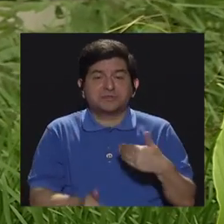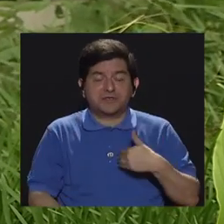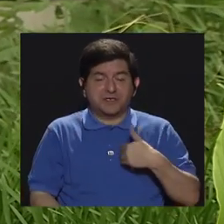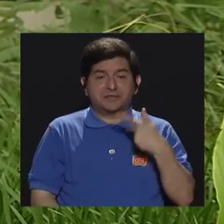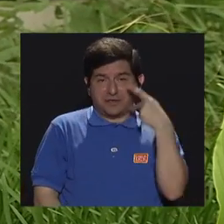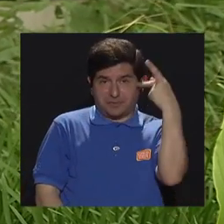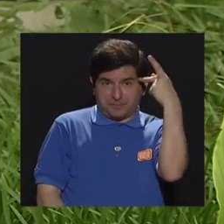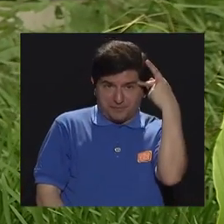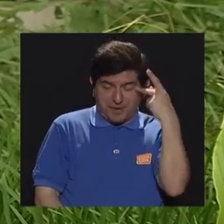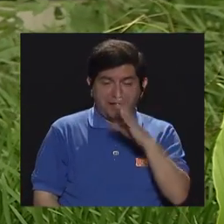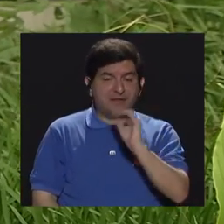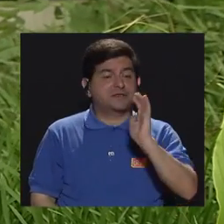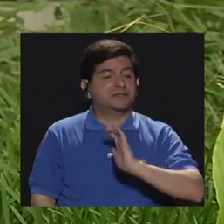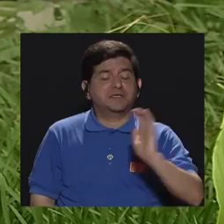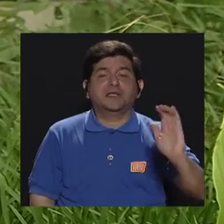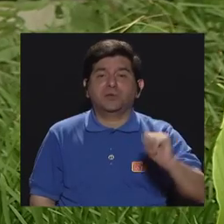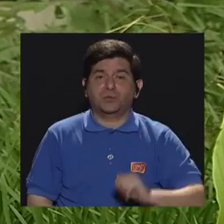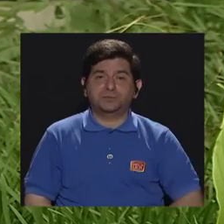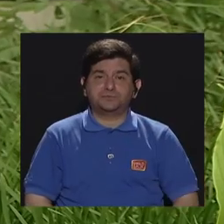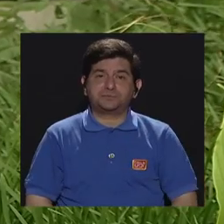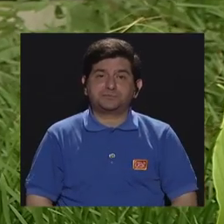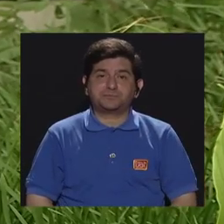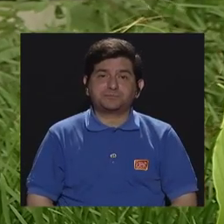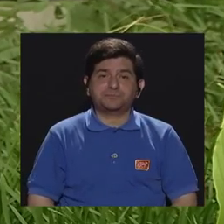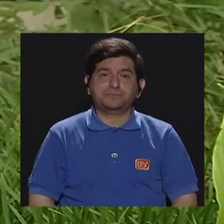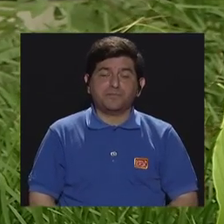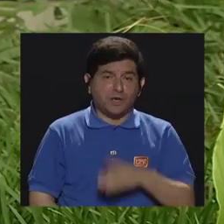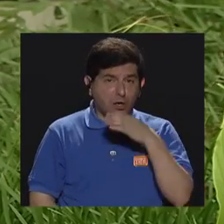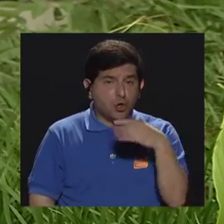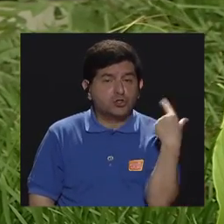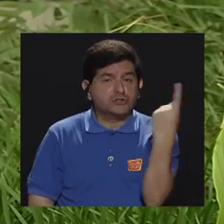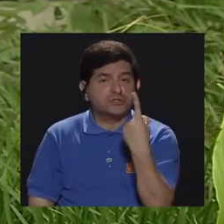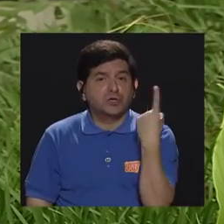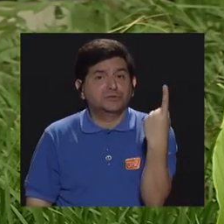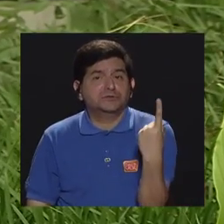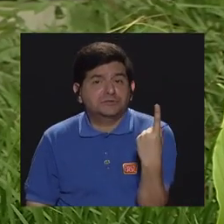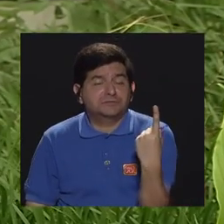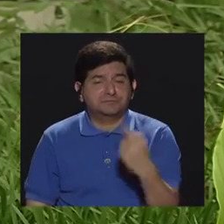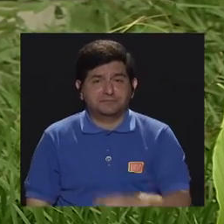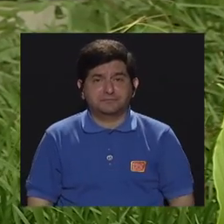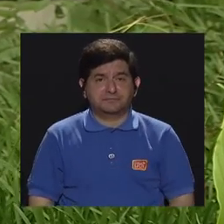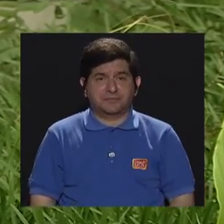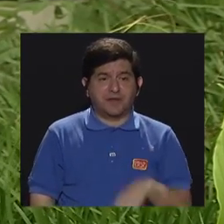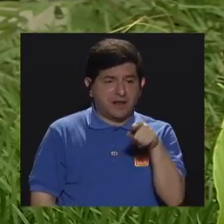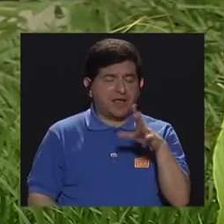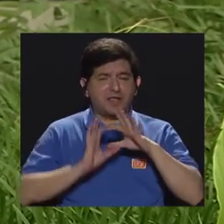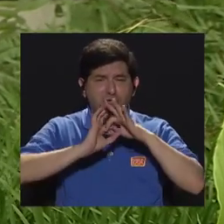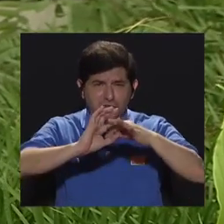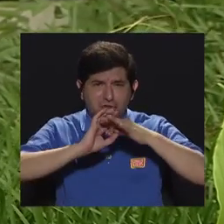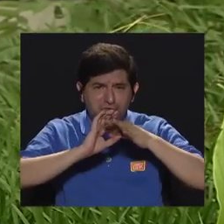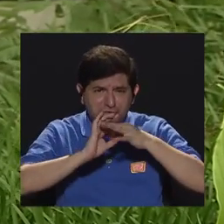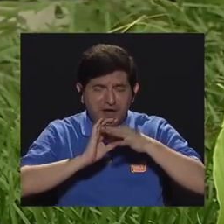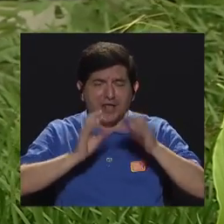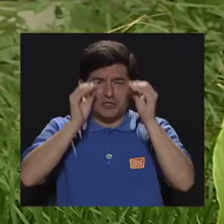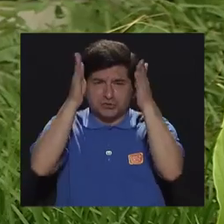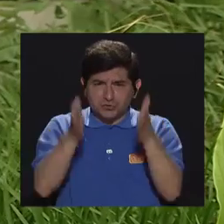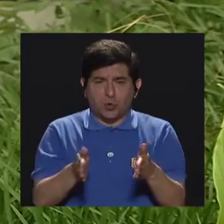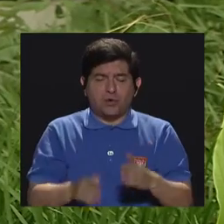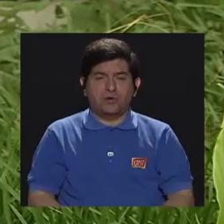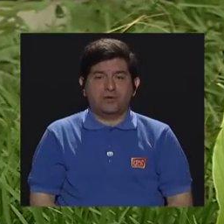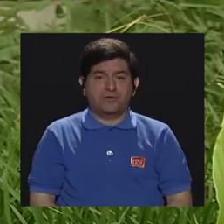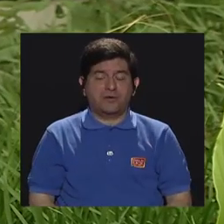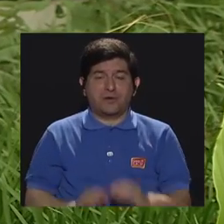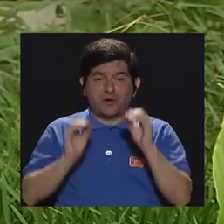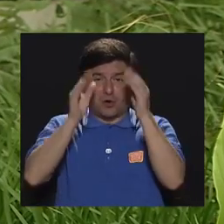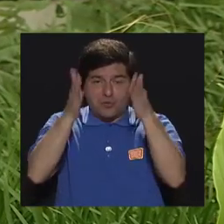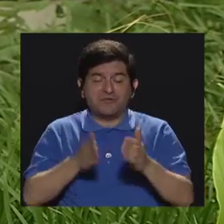al niño, ¿verdad? Entonces, el consejo es que siempre estén en esa relación con el docente, porque él es el